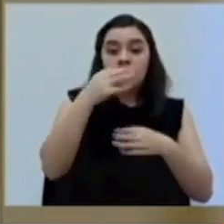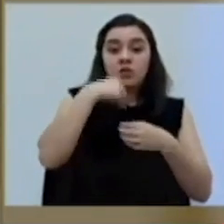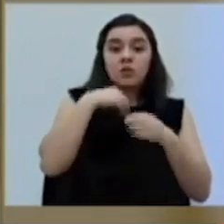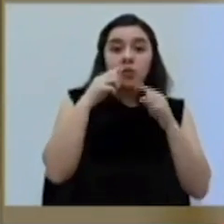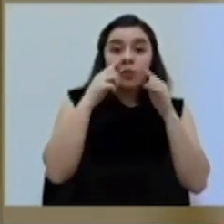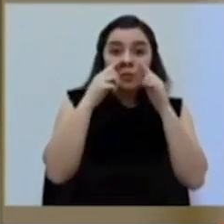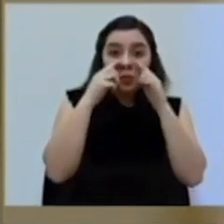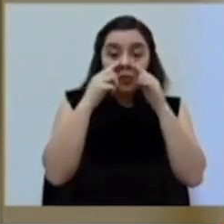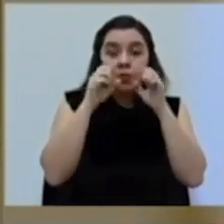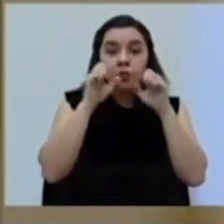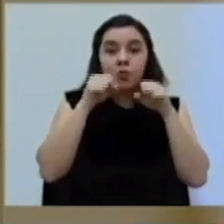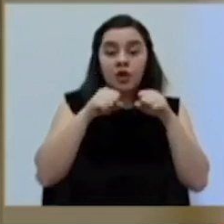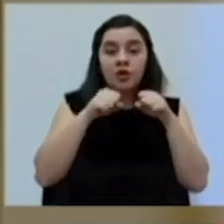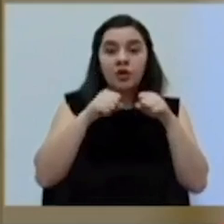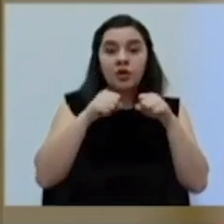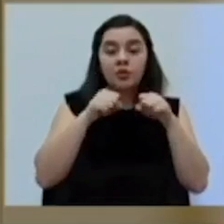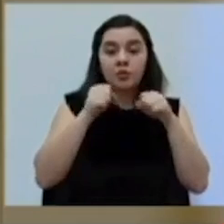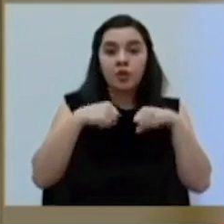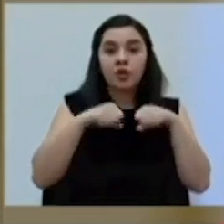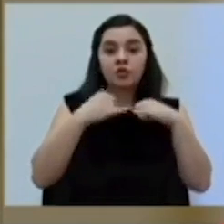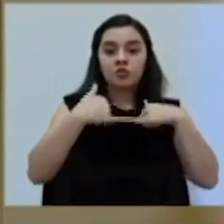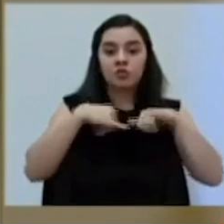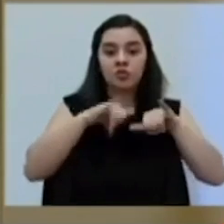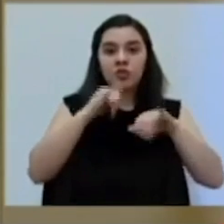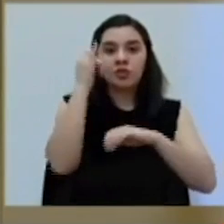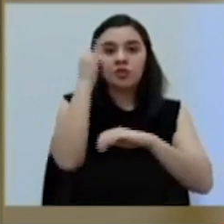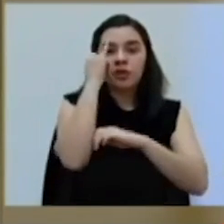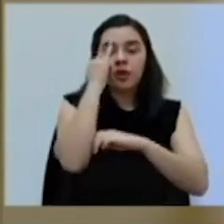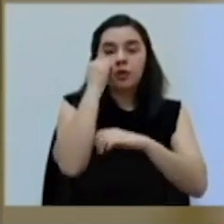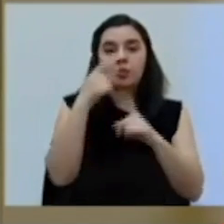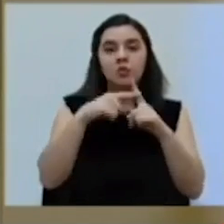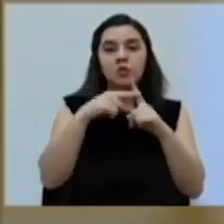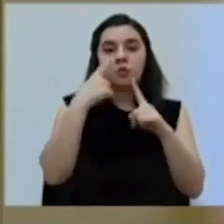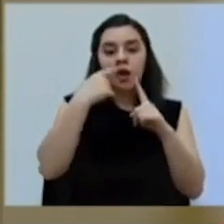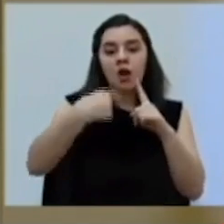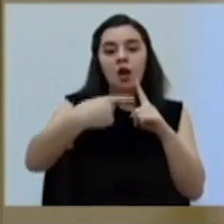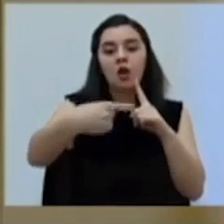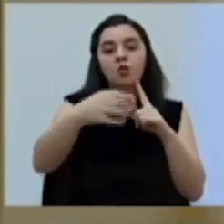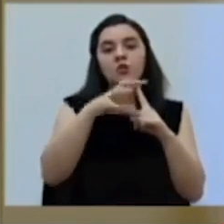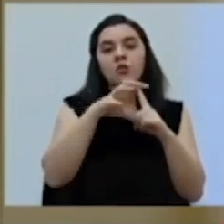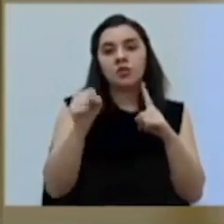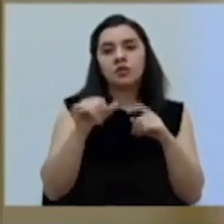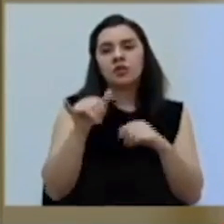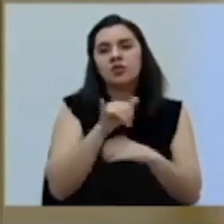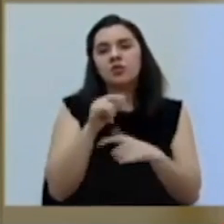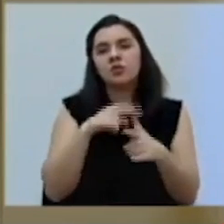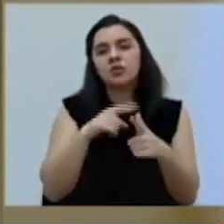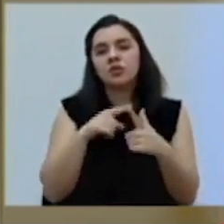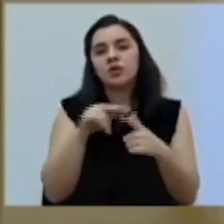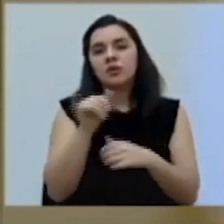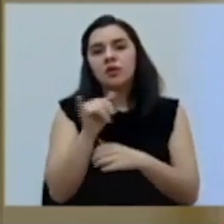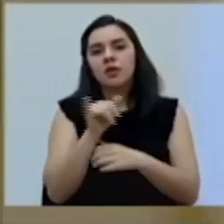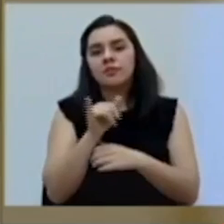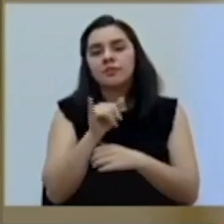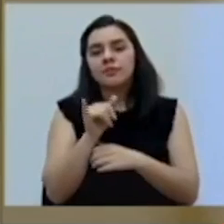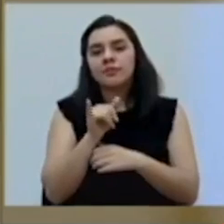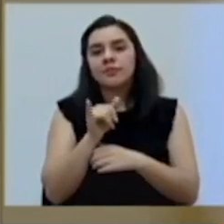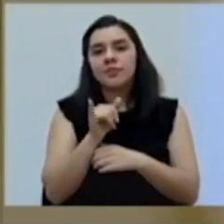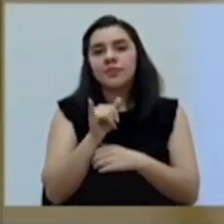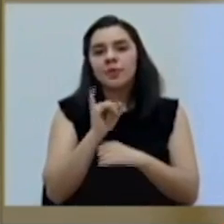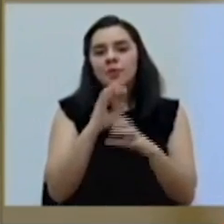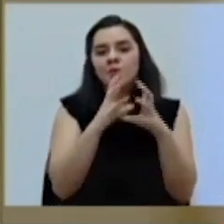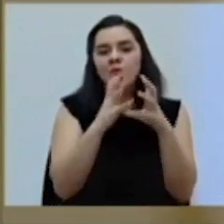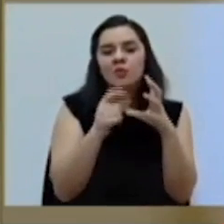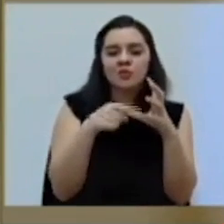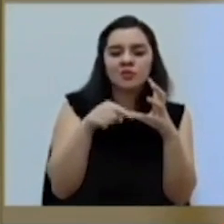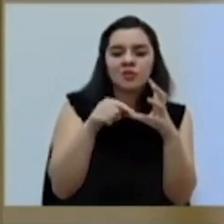pueden estar o persistir positivas por varios meses incluso. Entonces, también entramos en un mundo ahí